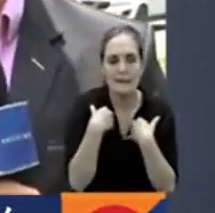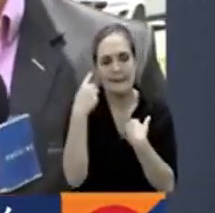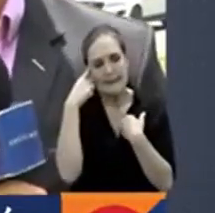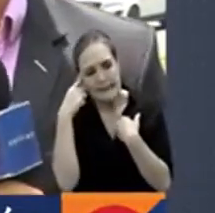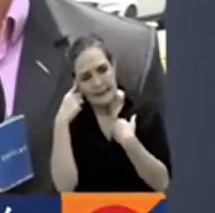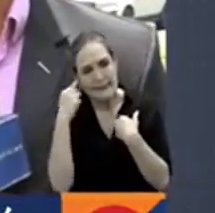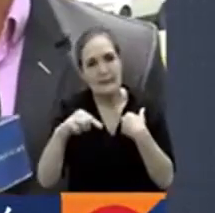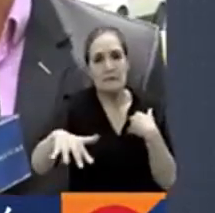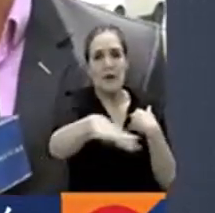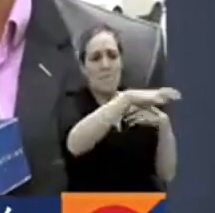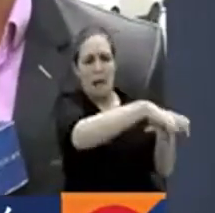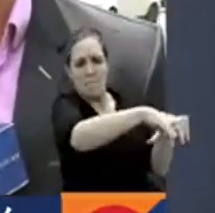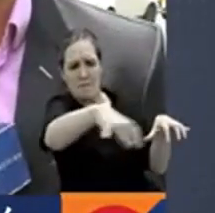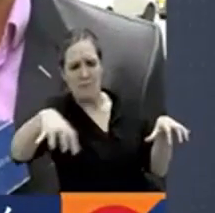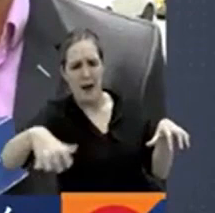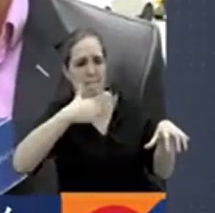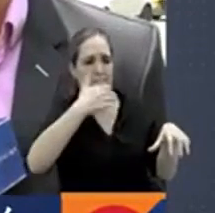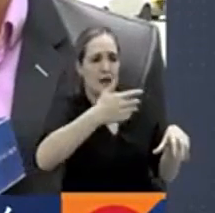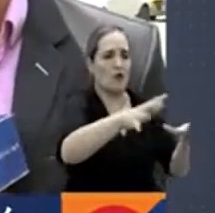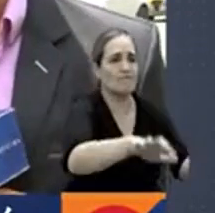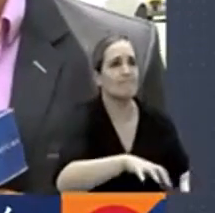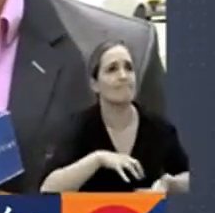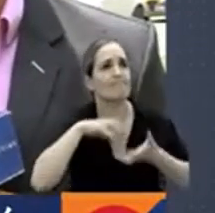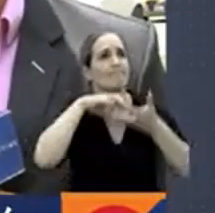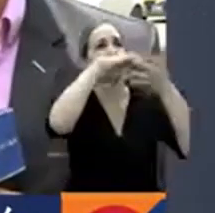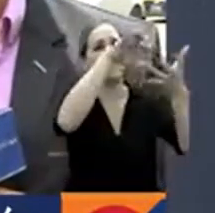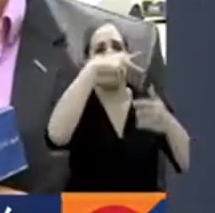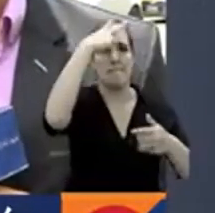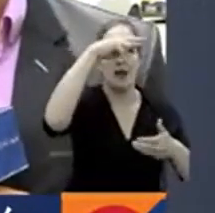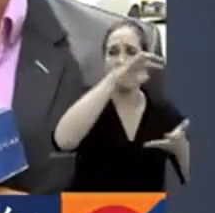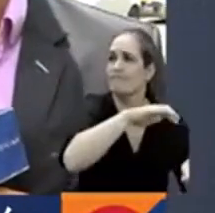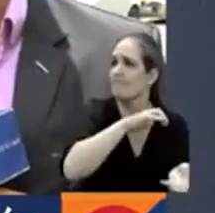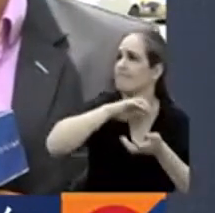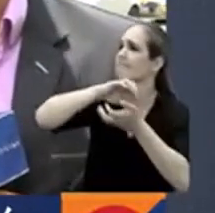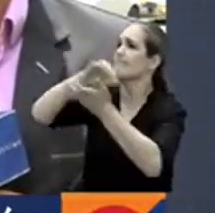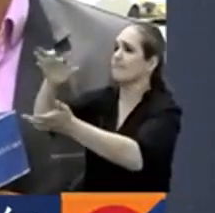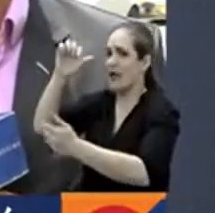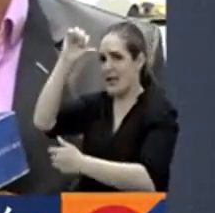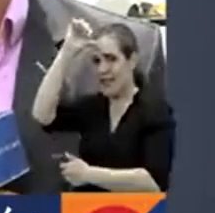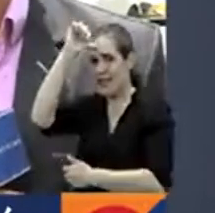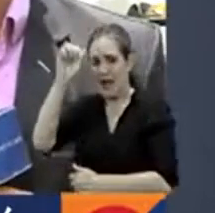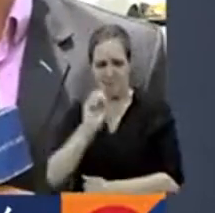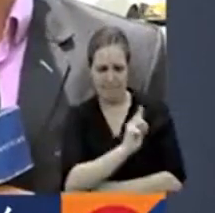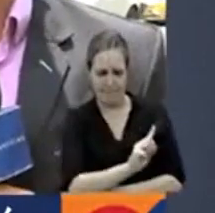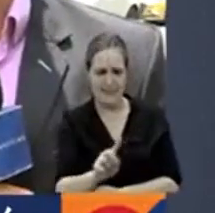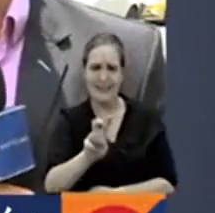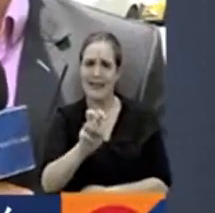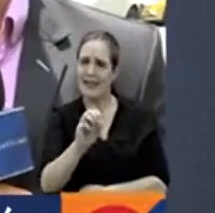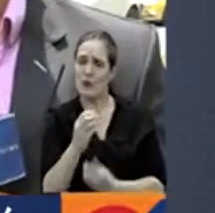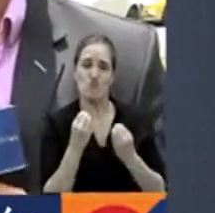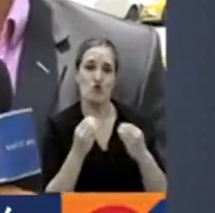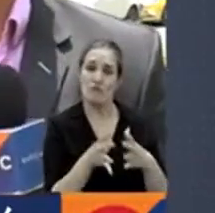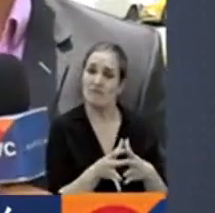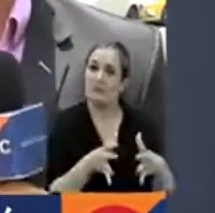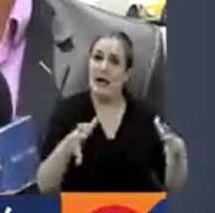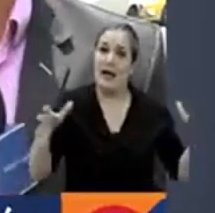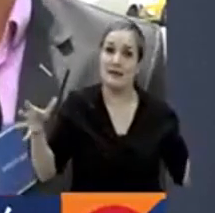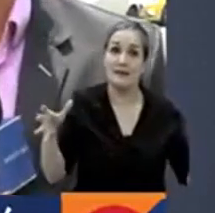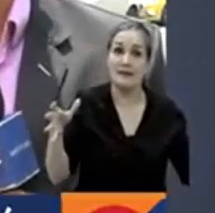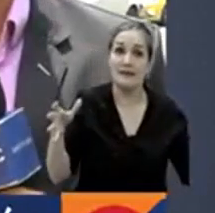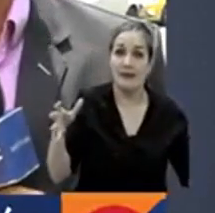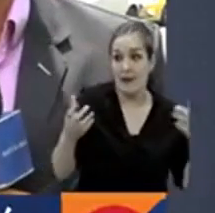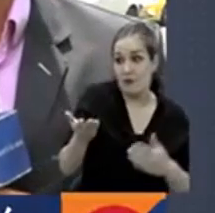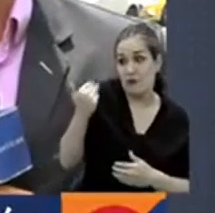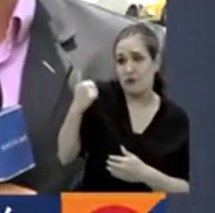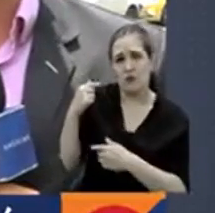o más bien exportar a países como México y la India más de 70 hipopótamos, que por eso hay que recordar que en las últimas horas o más bien en las últimas